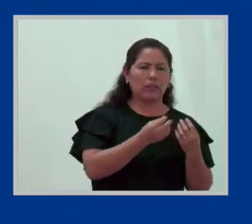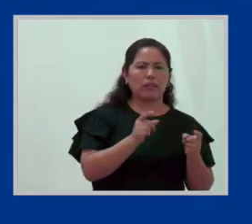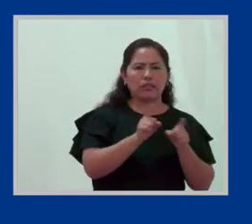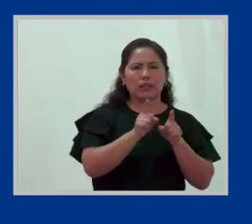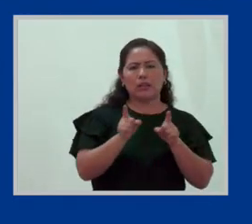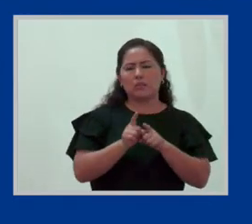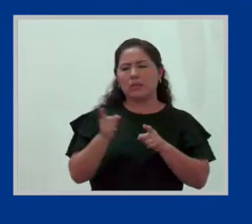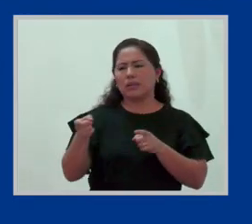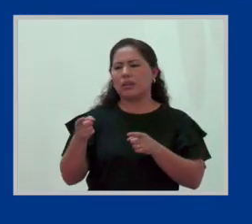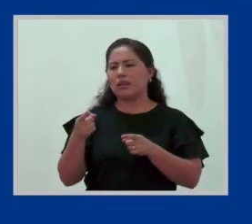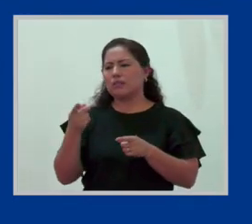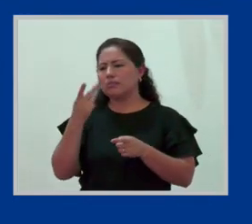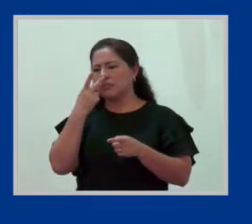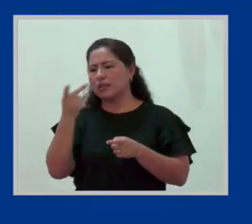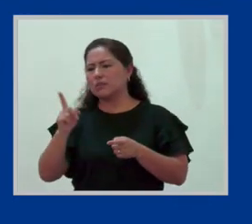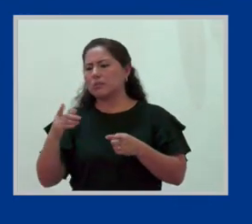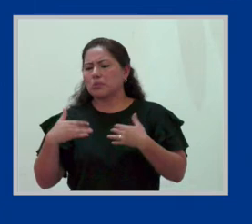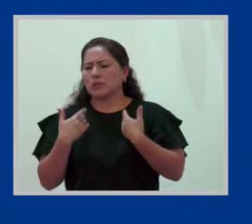discriminación indirecta.